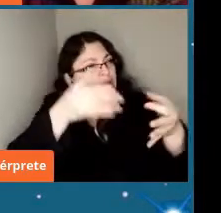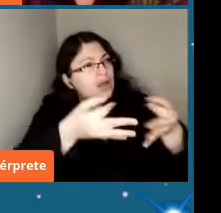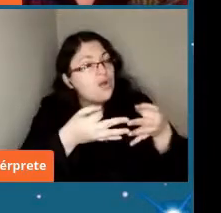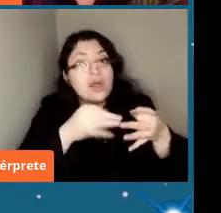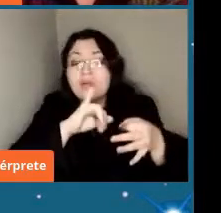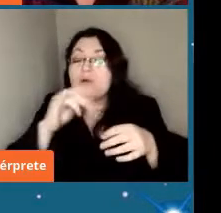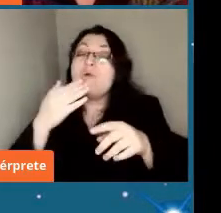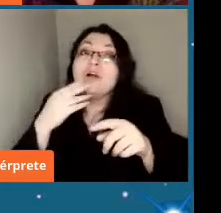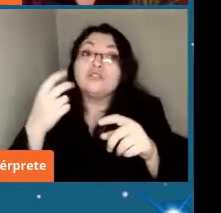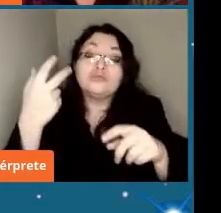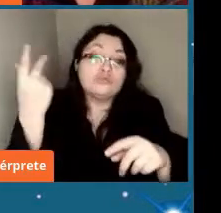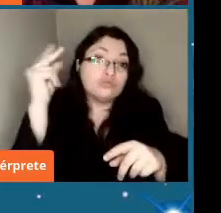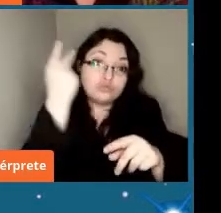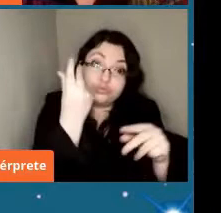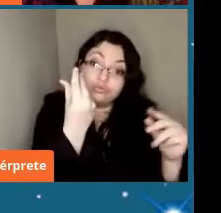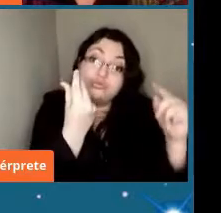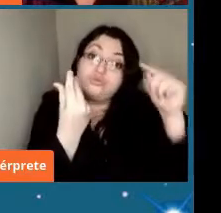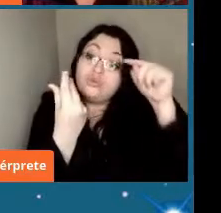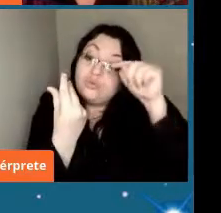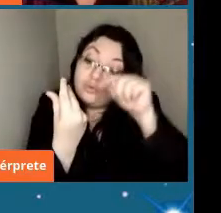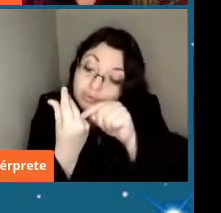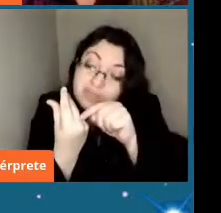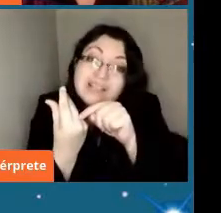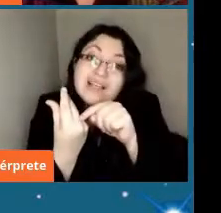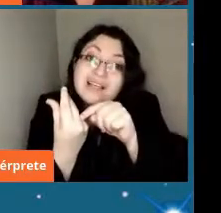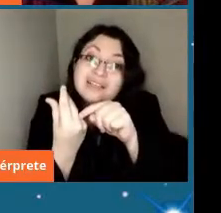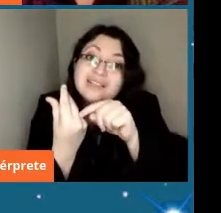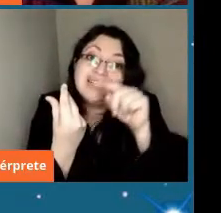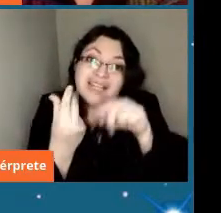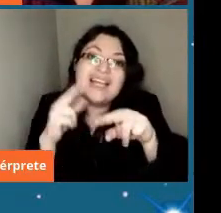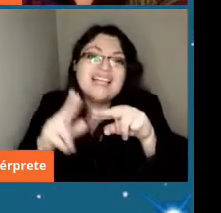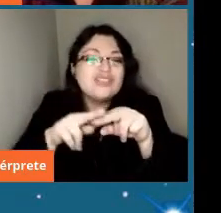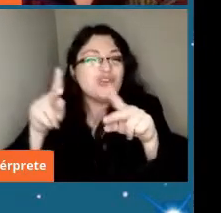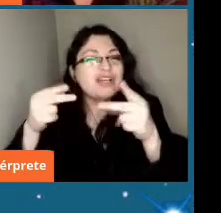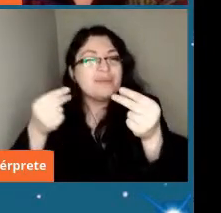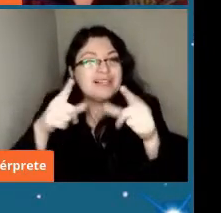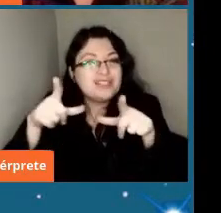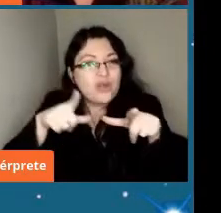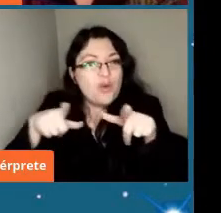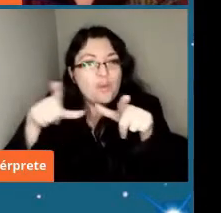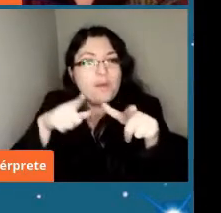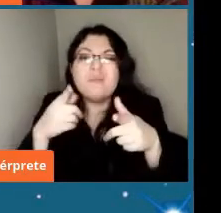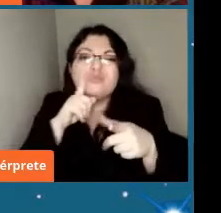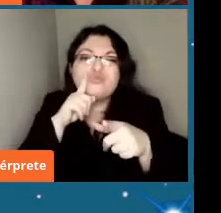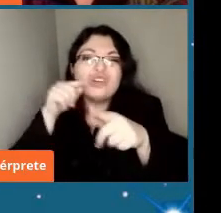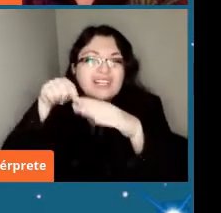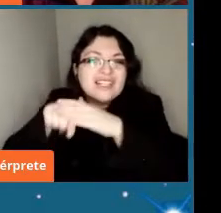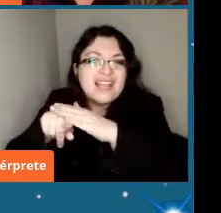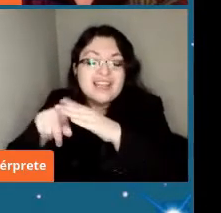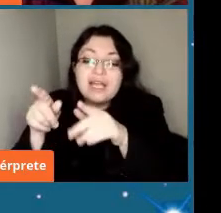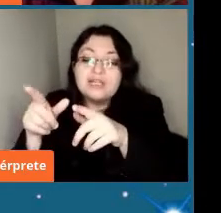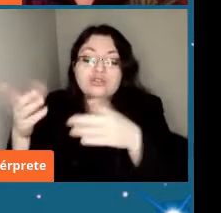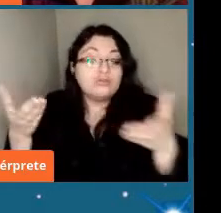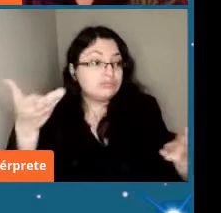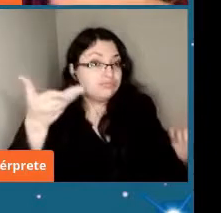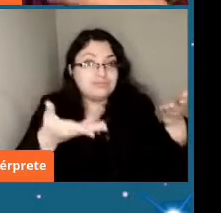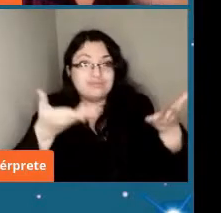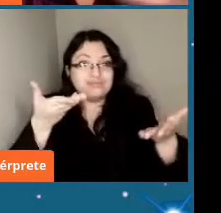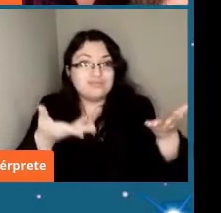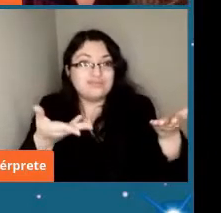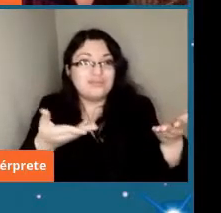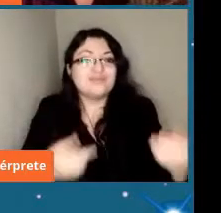la misión down pasó por este asteroide y hizo estos mapas de composición que tienen piroxen